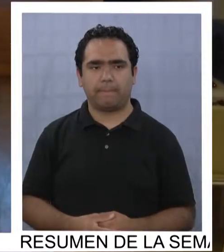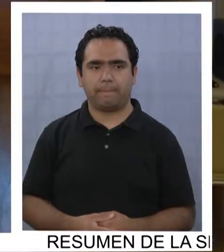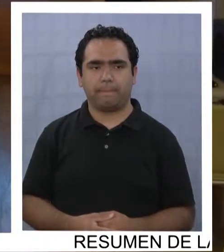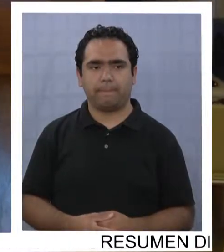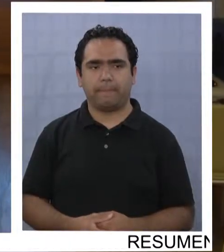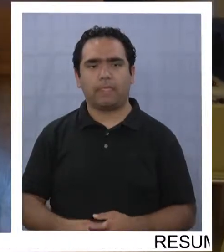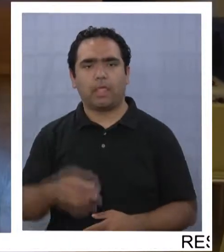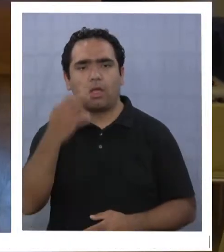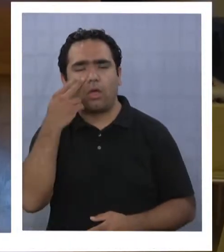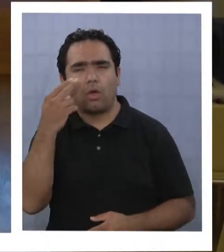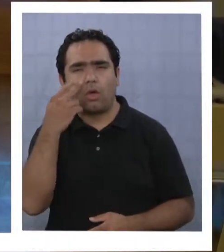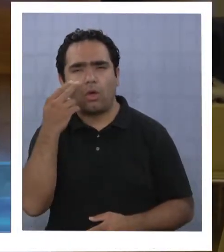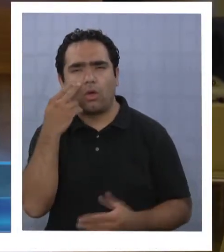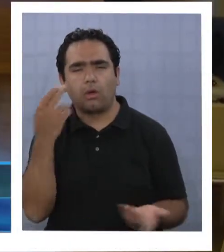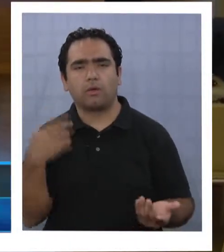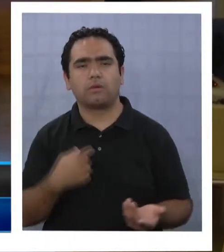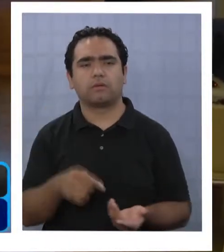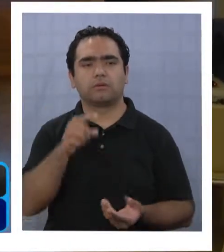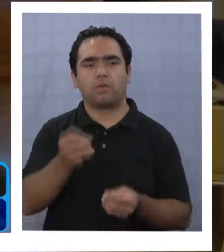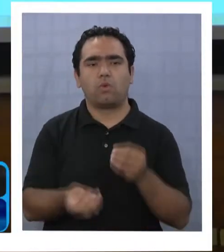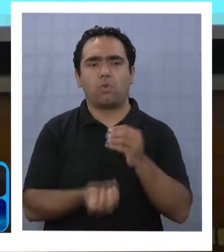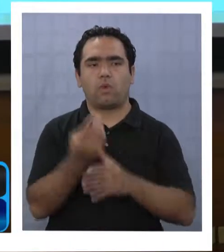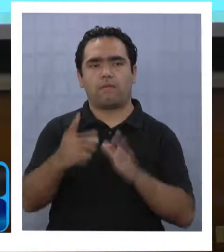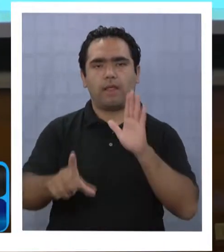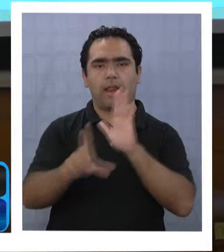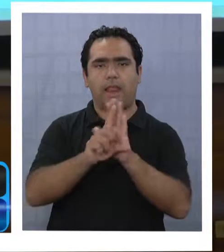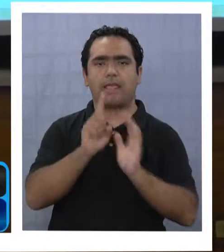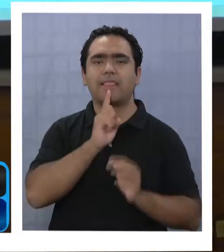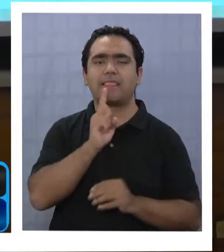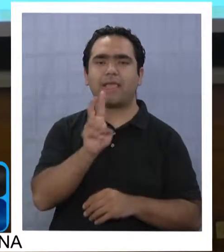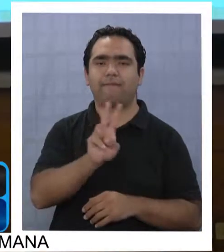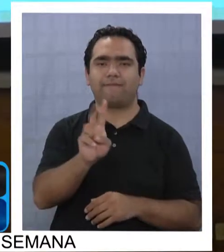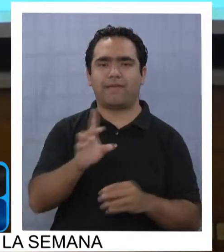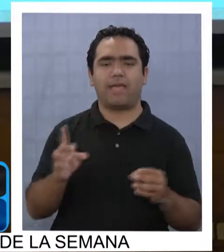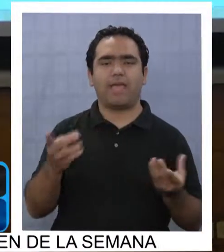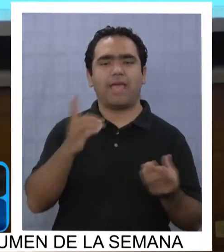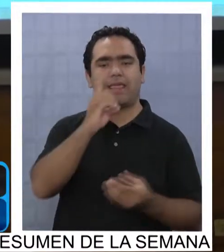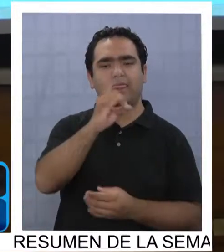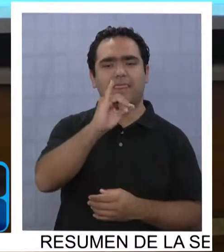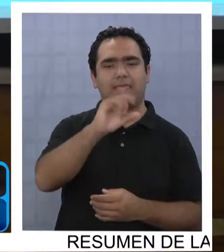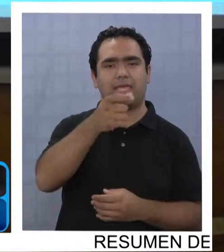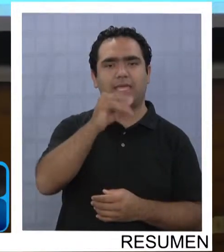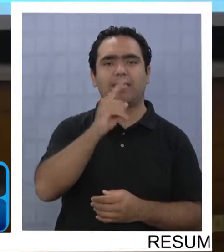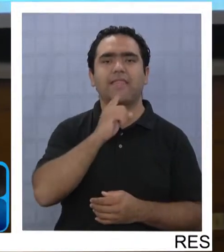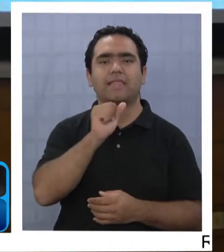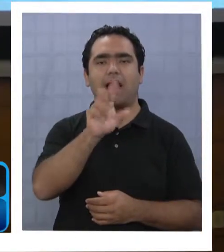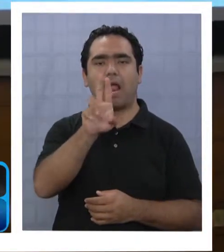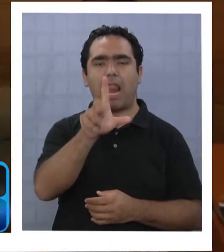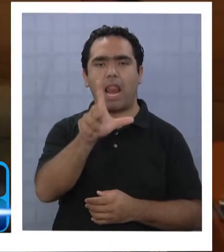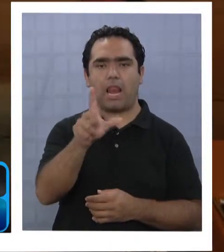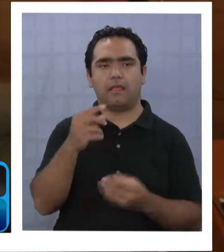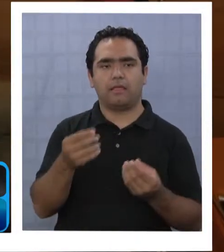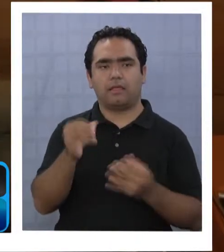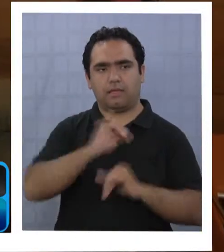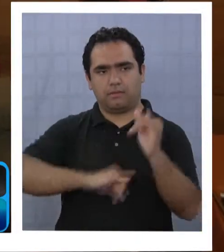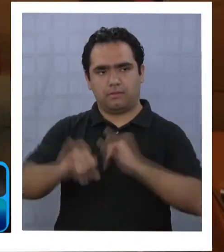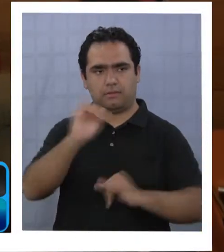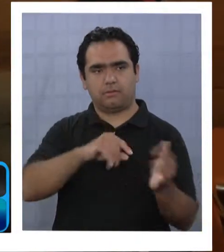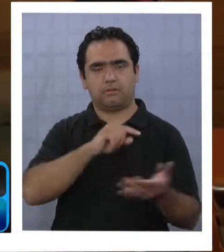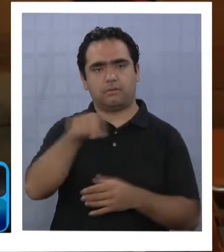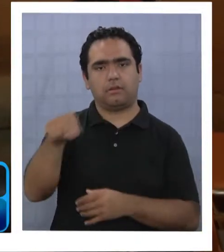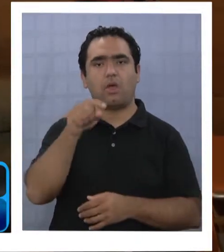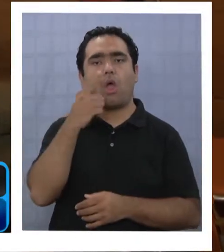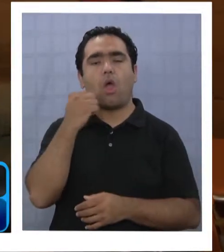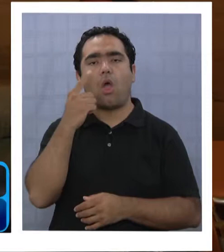Dar a conocer los alcances de la nueva ley de televisión digital fue el objetivo de la charla que el abogado del Consejo Nacional de Televisión,